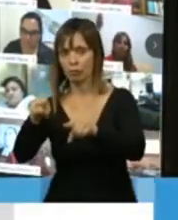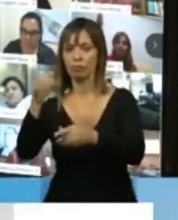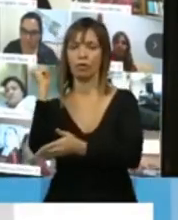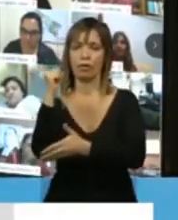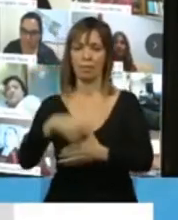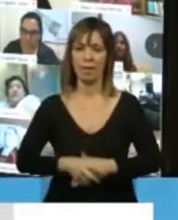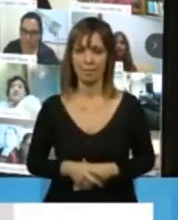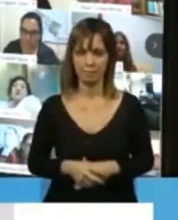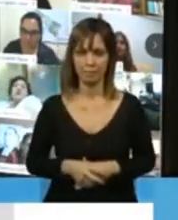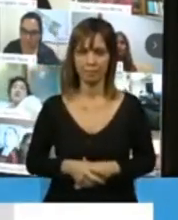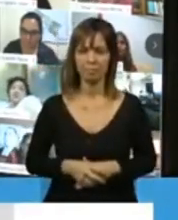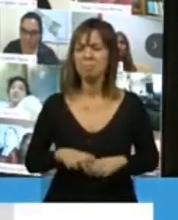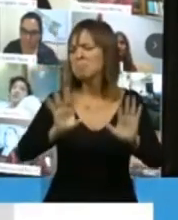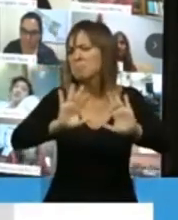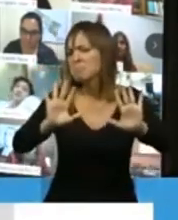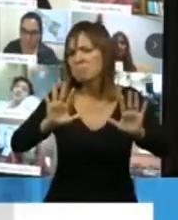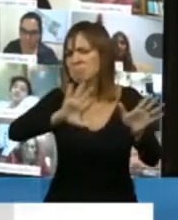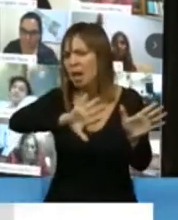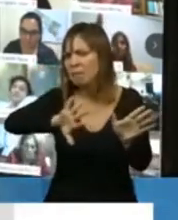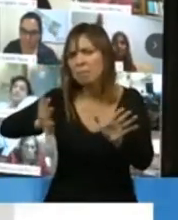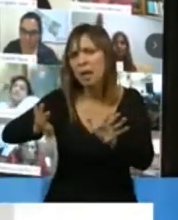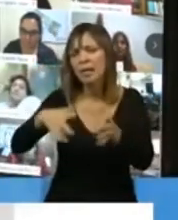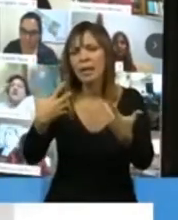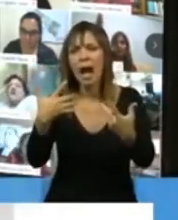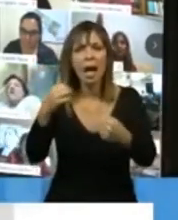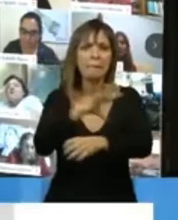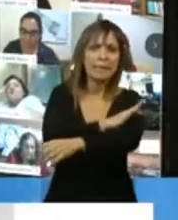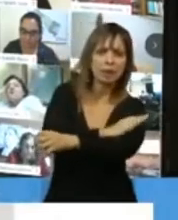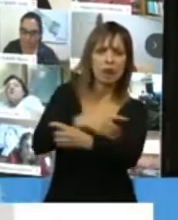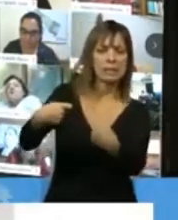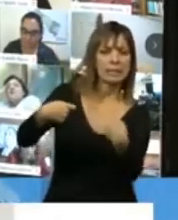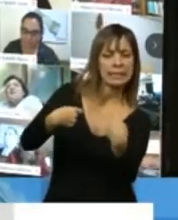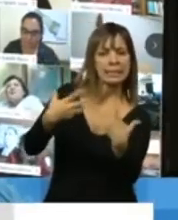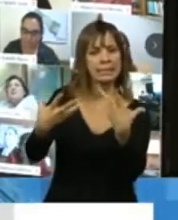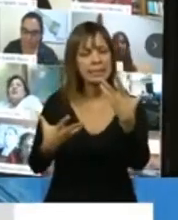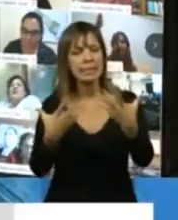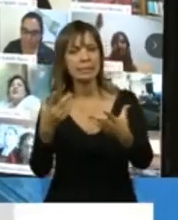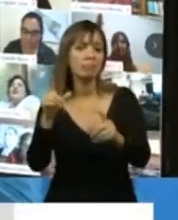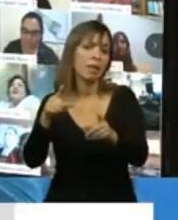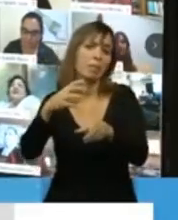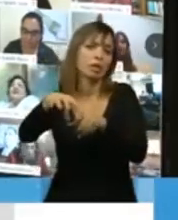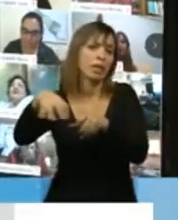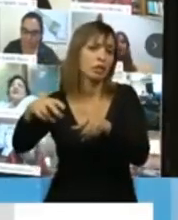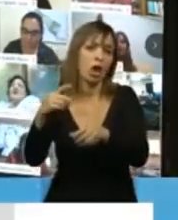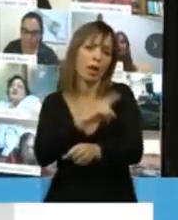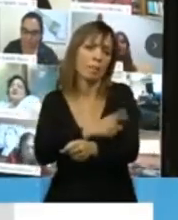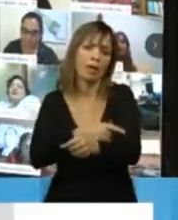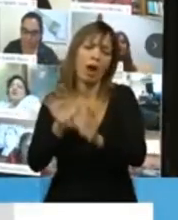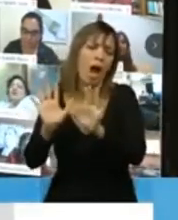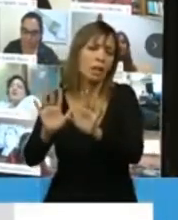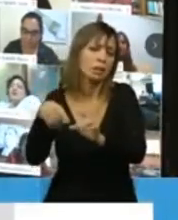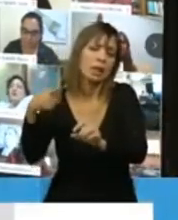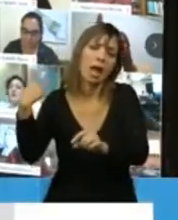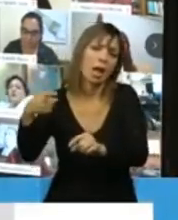Más allá de los enormes aprietes que hay desde los sectores poderosos, como siempre ha sido en la historia de nuestro país,